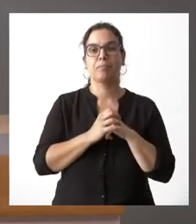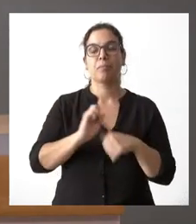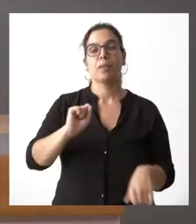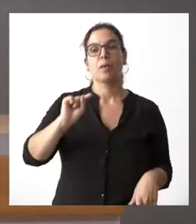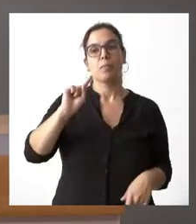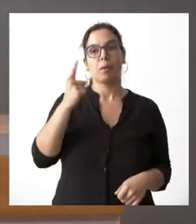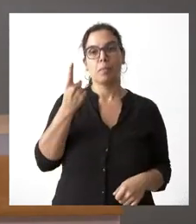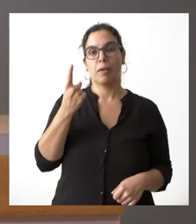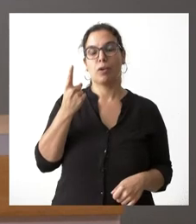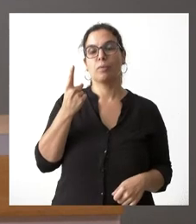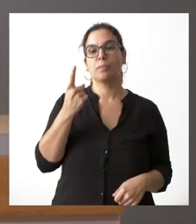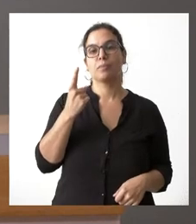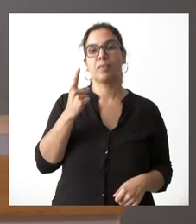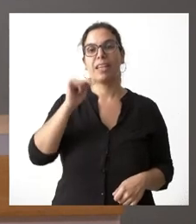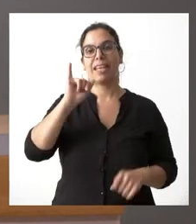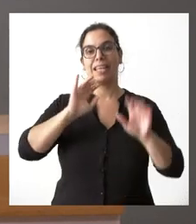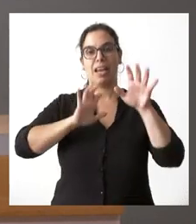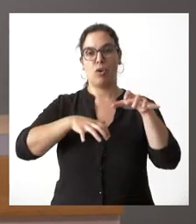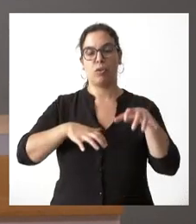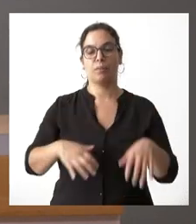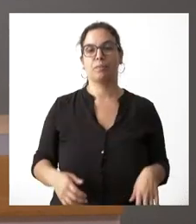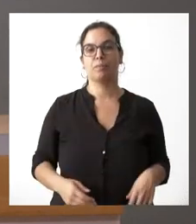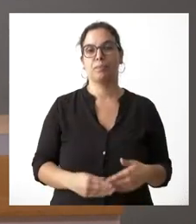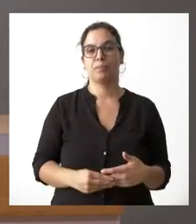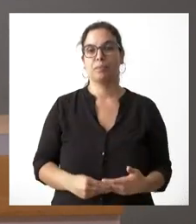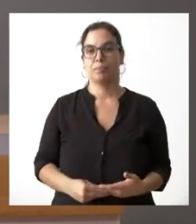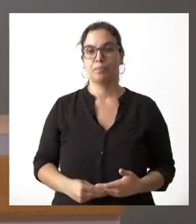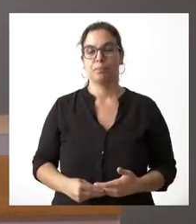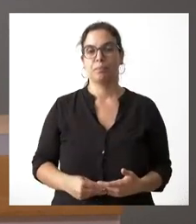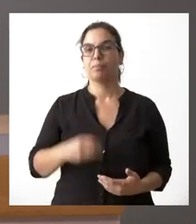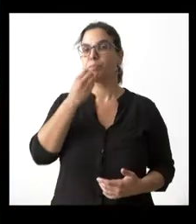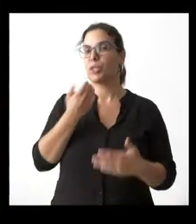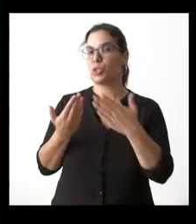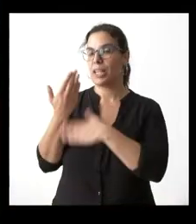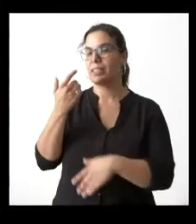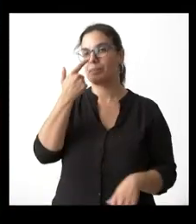con César Fernández de Ileón cuando quieras César adelante buenos días